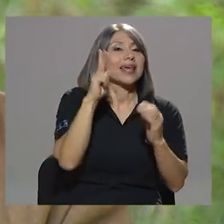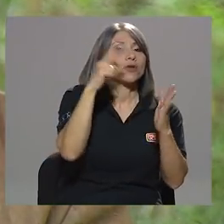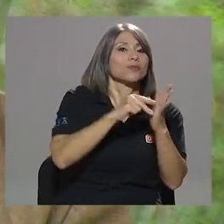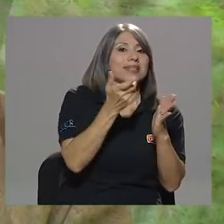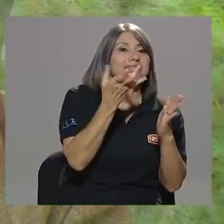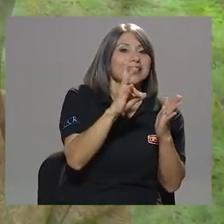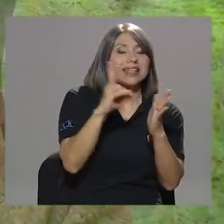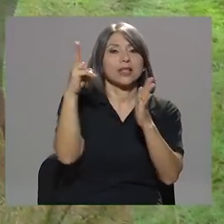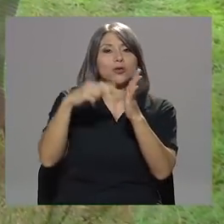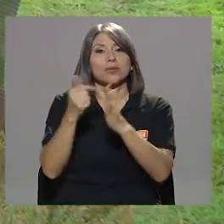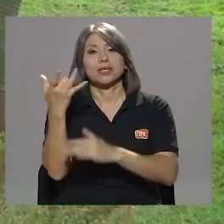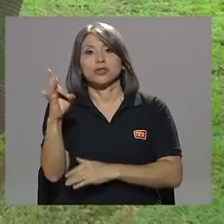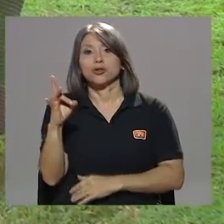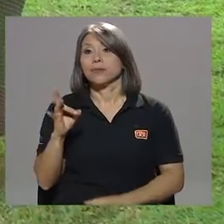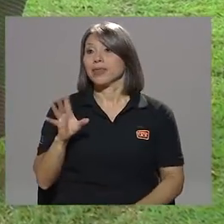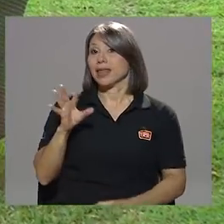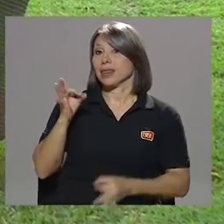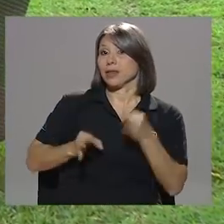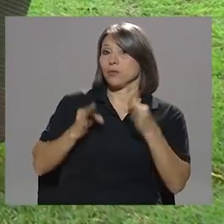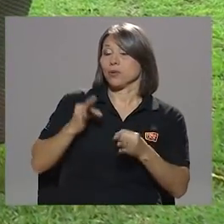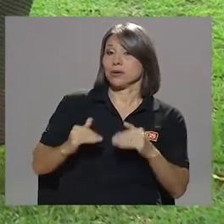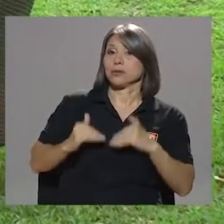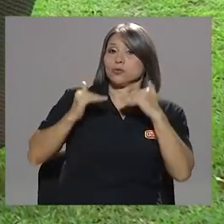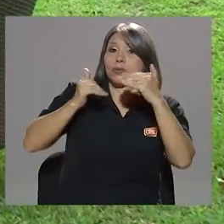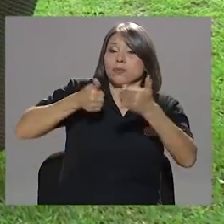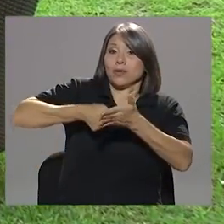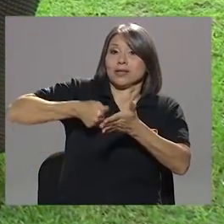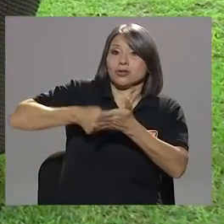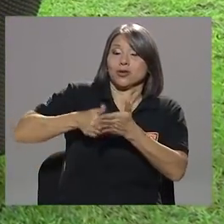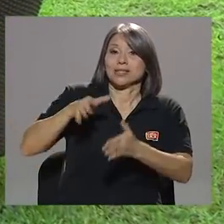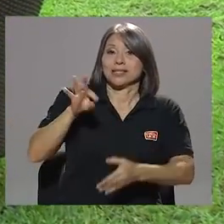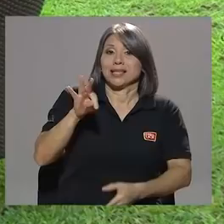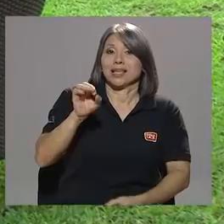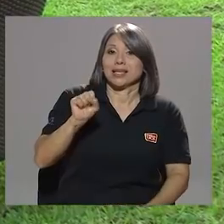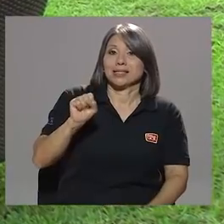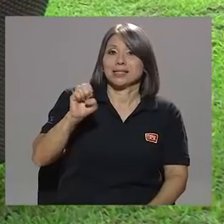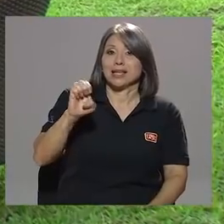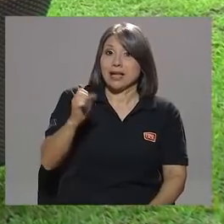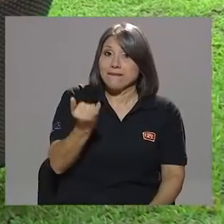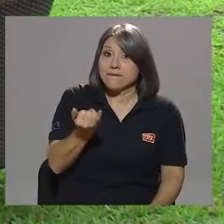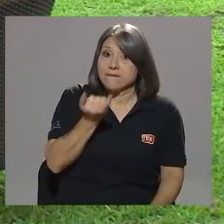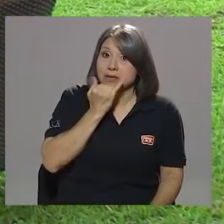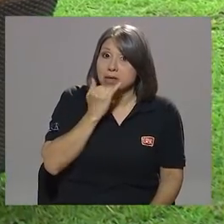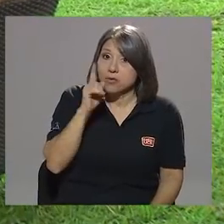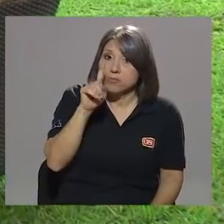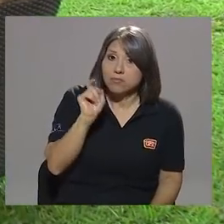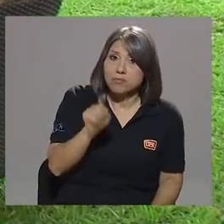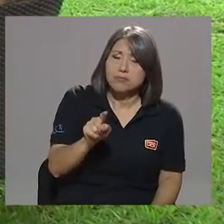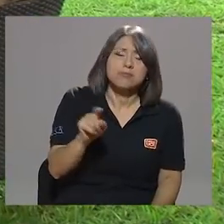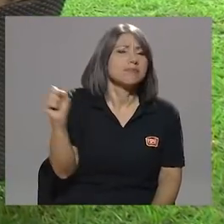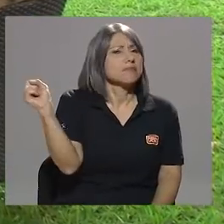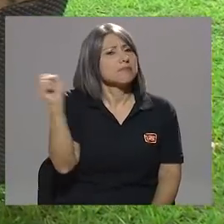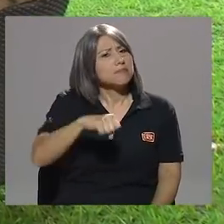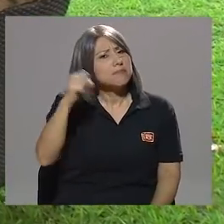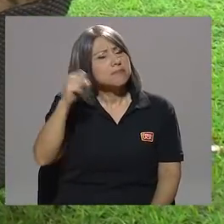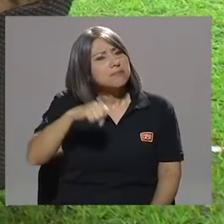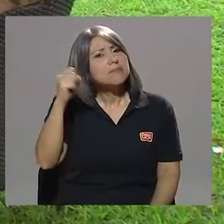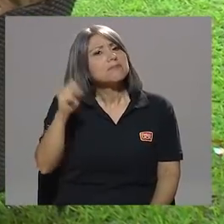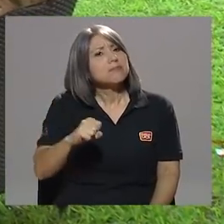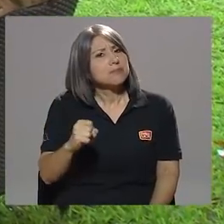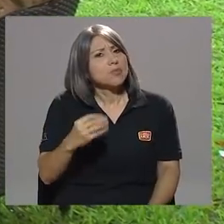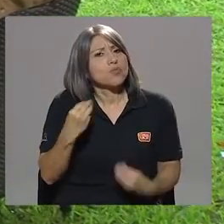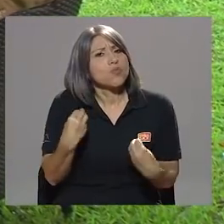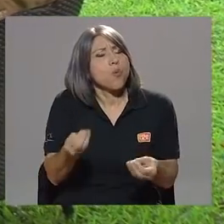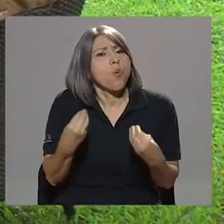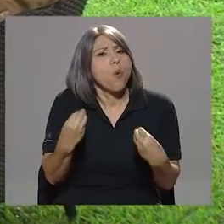¿Ha fallado el Tribunal Supremo de Elecciones, don Juan Carlos? ¿Disculpe? ¿Ha fallado el Tribunal Supremo de Elecciones, don Juan Carlos? Por supuesto que sí ha fallado.